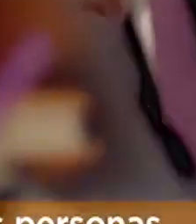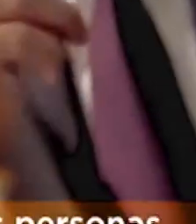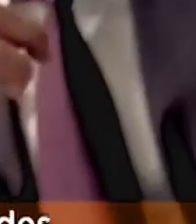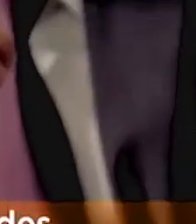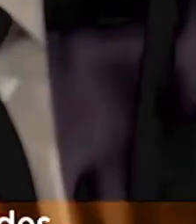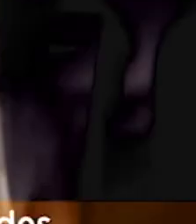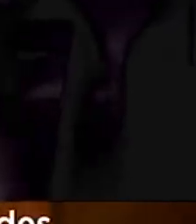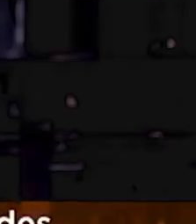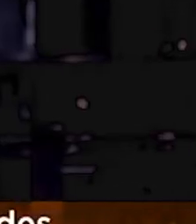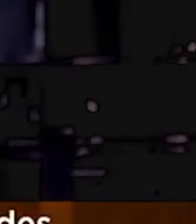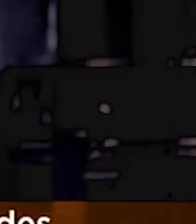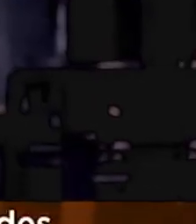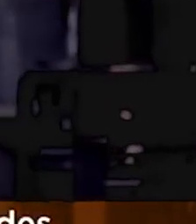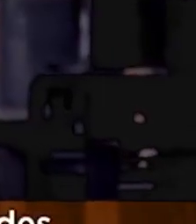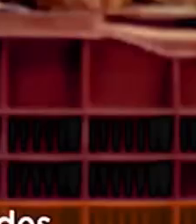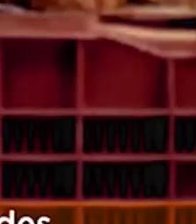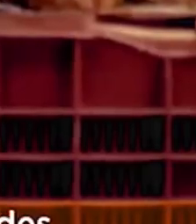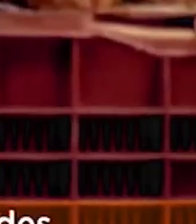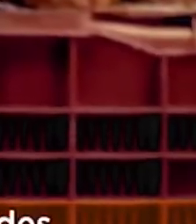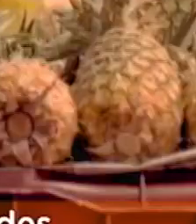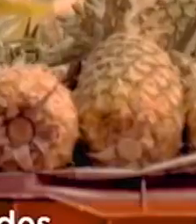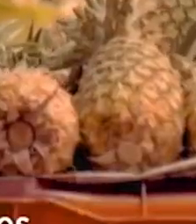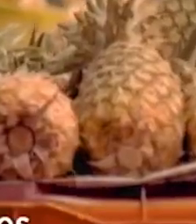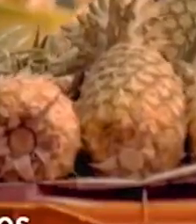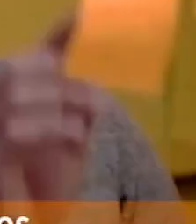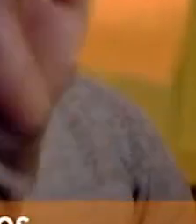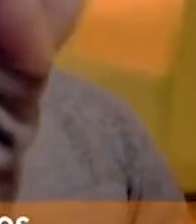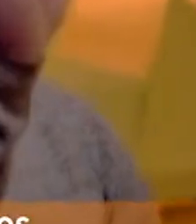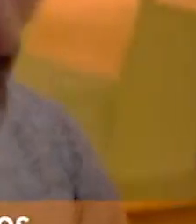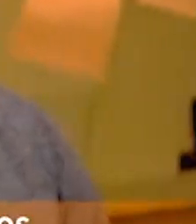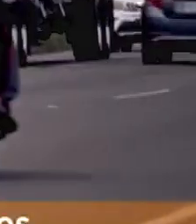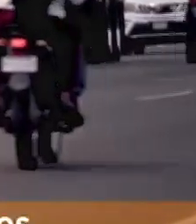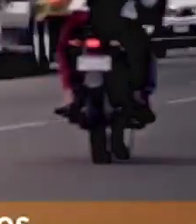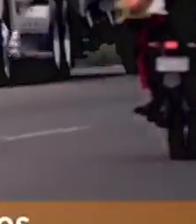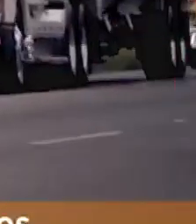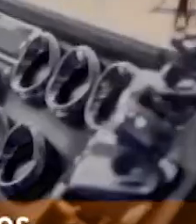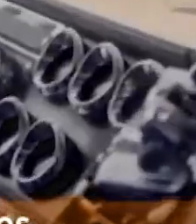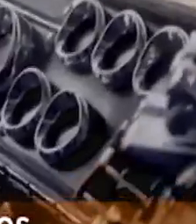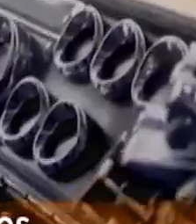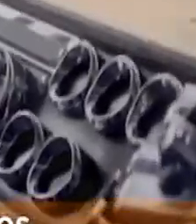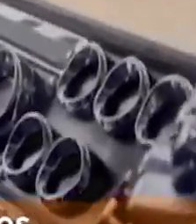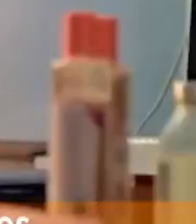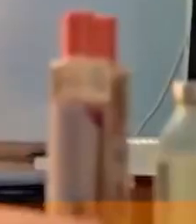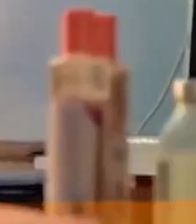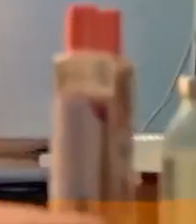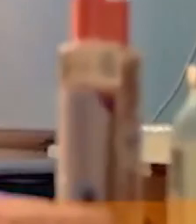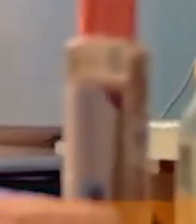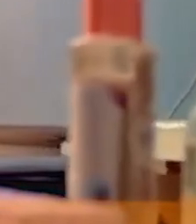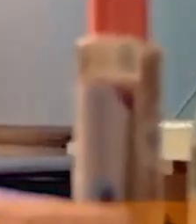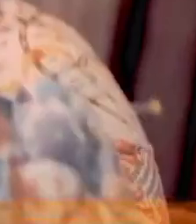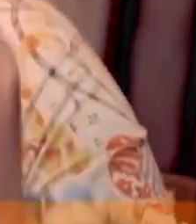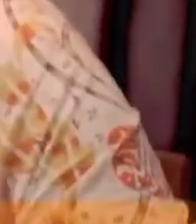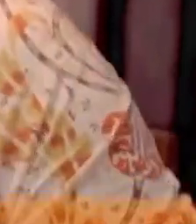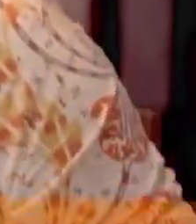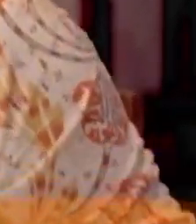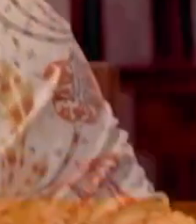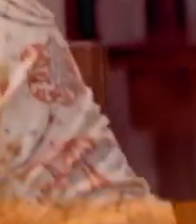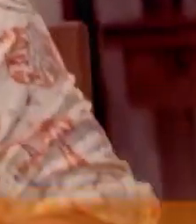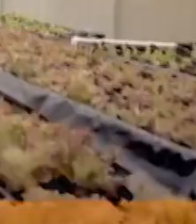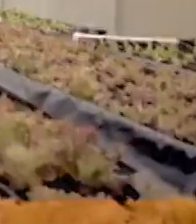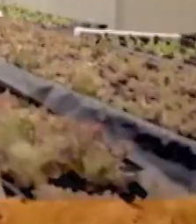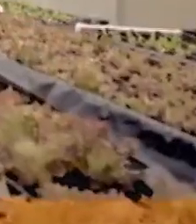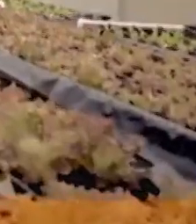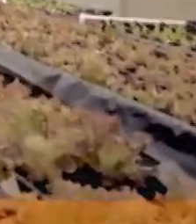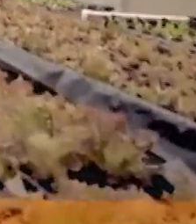personas, apoyando el desarrollo de nuestras comunidades. Un banco con productos y servicios accesibles que genera el crecimiento de las MIPIMES,